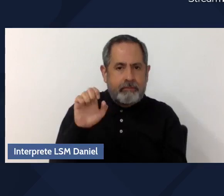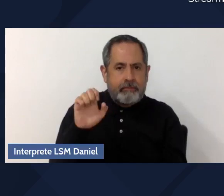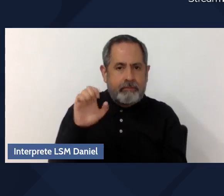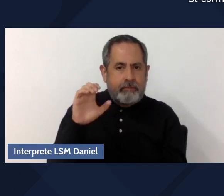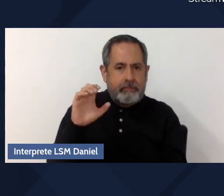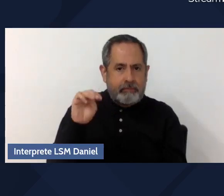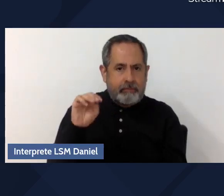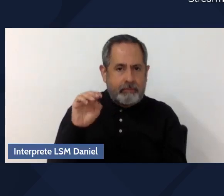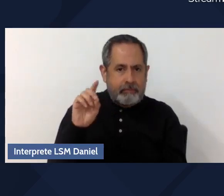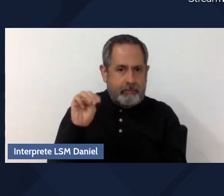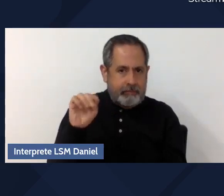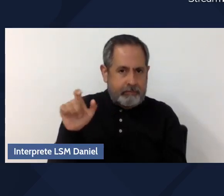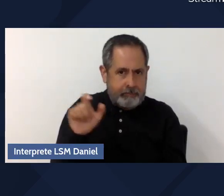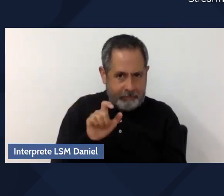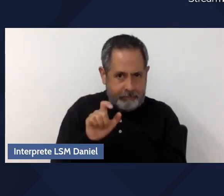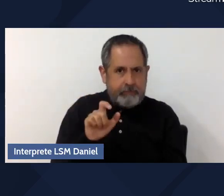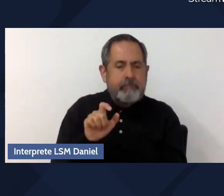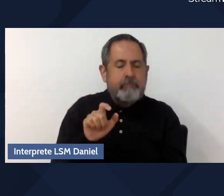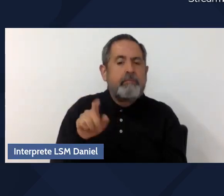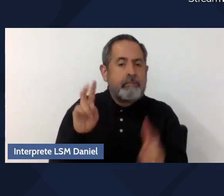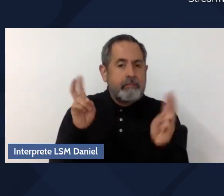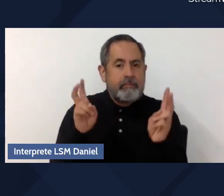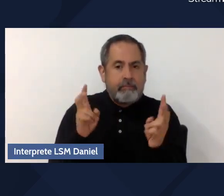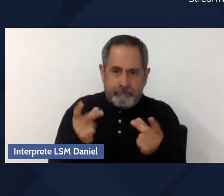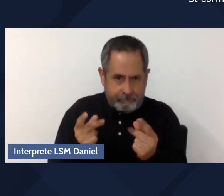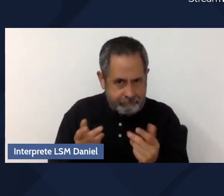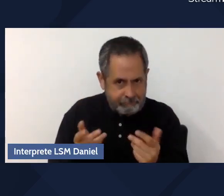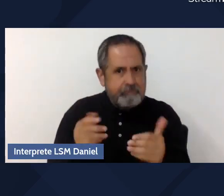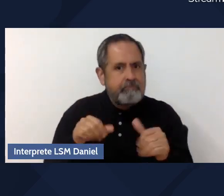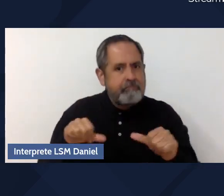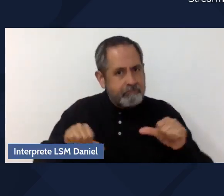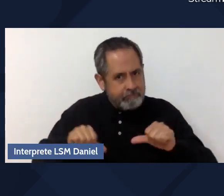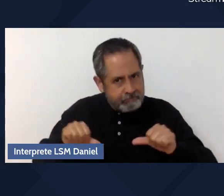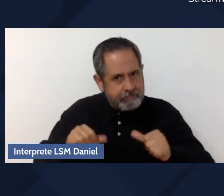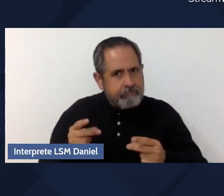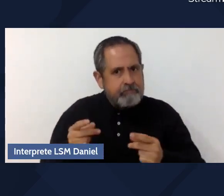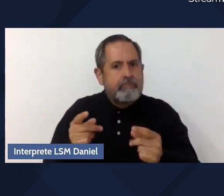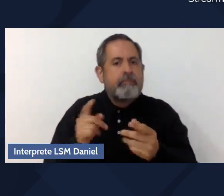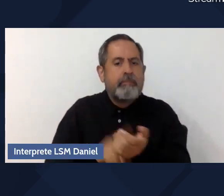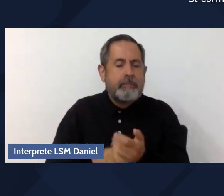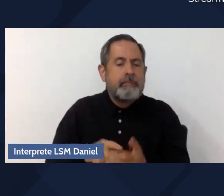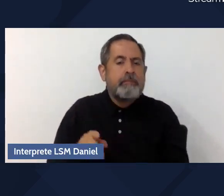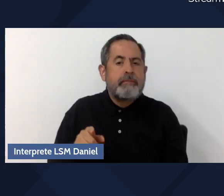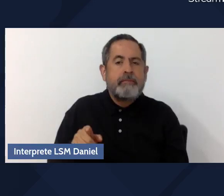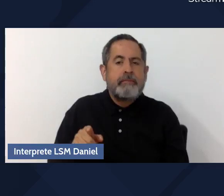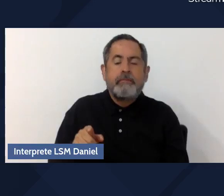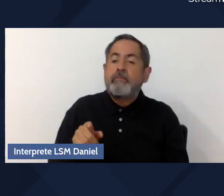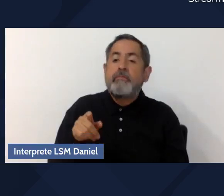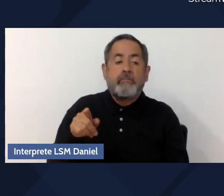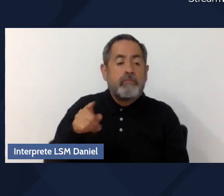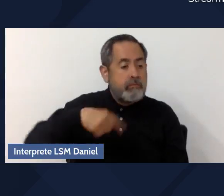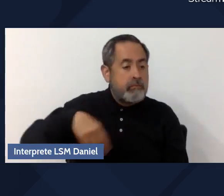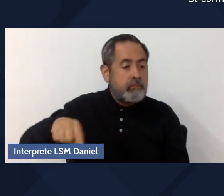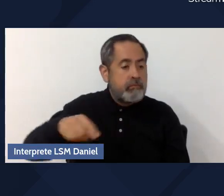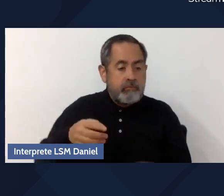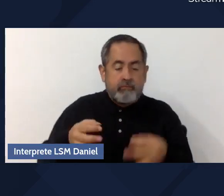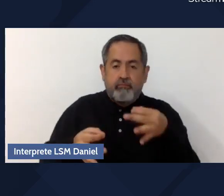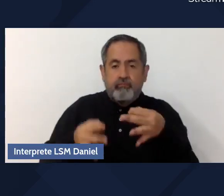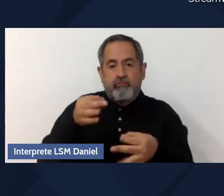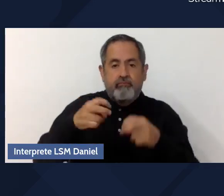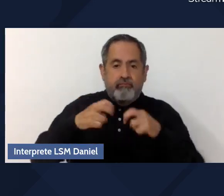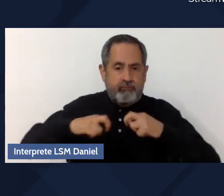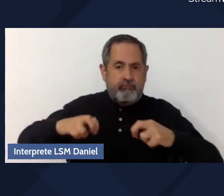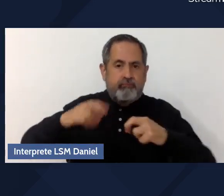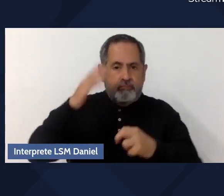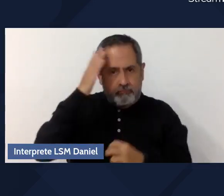y, pues, a nombre de la magistrada y los magistrados que integran el Pleno de